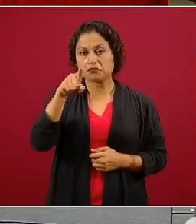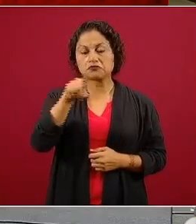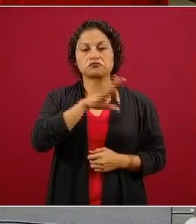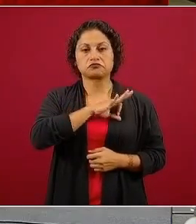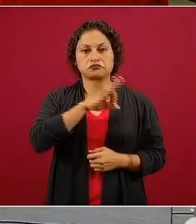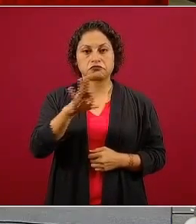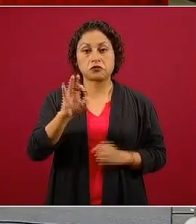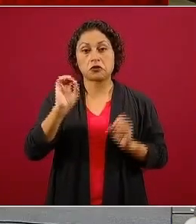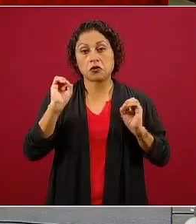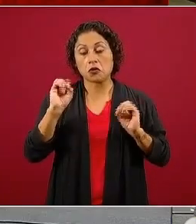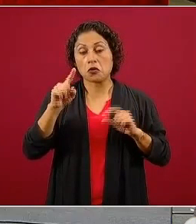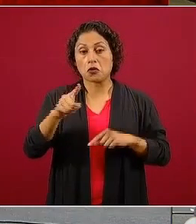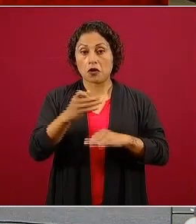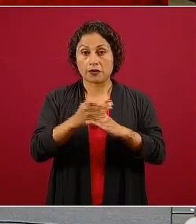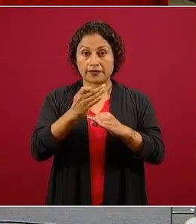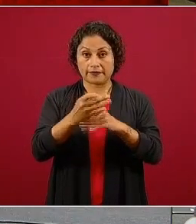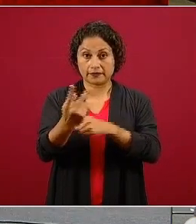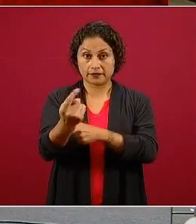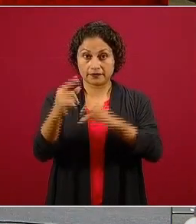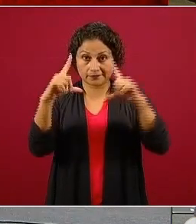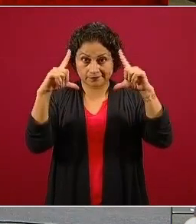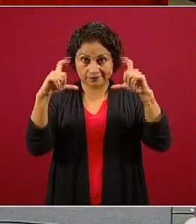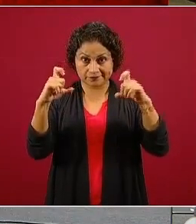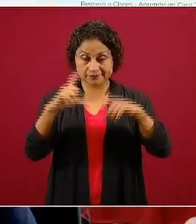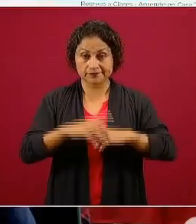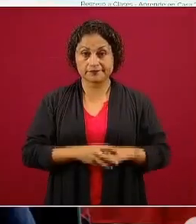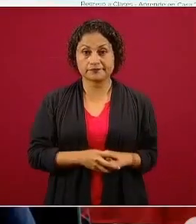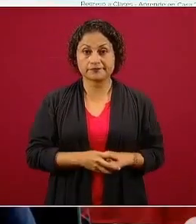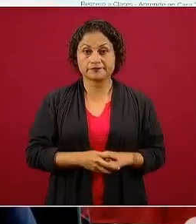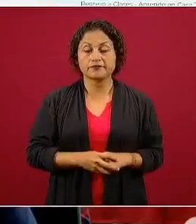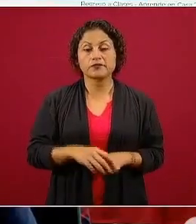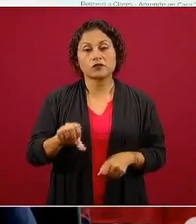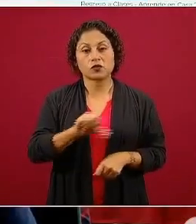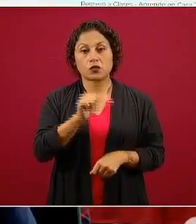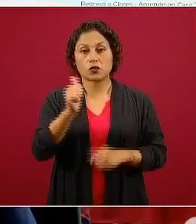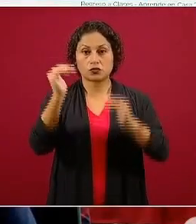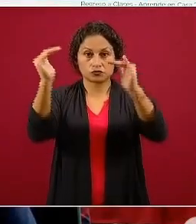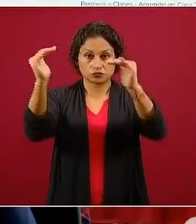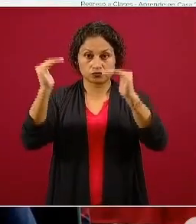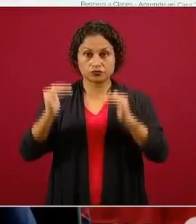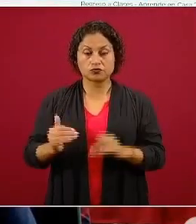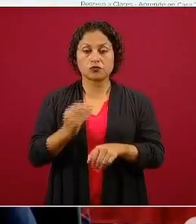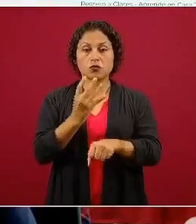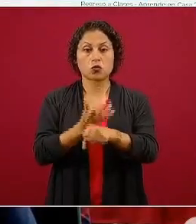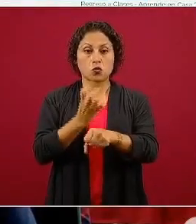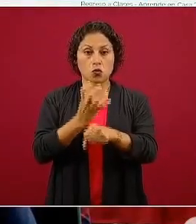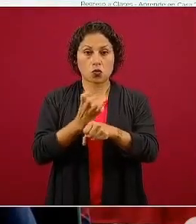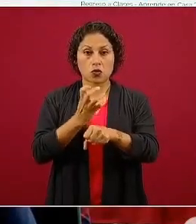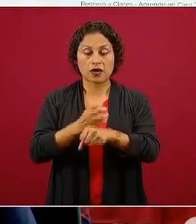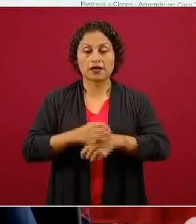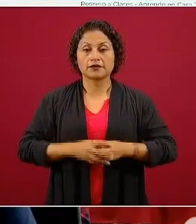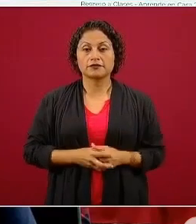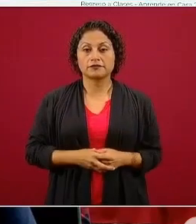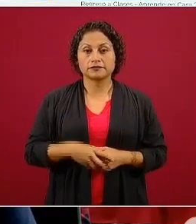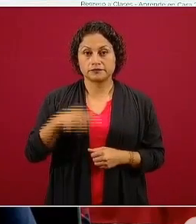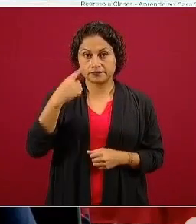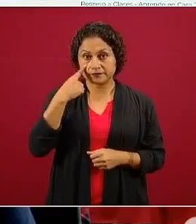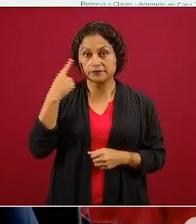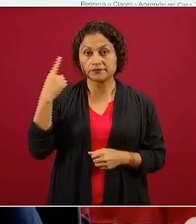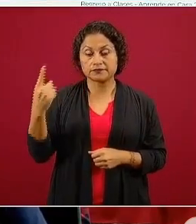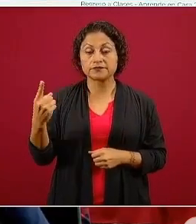tómenle una fotografía a su pantalla. Cuarto de primaria, en la opción uno es de las 4.30 a las 19,